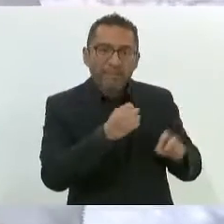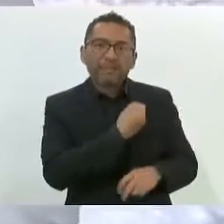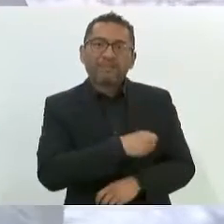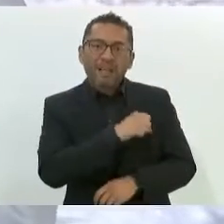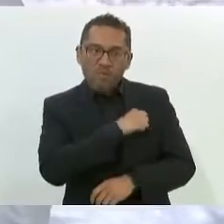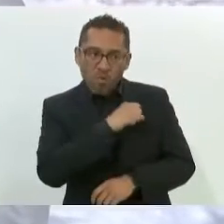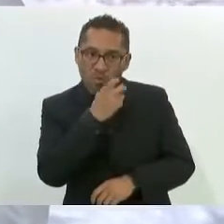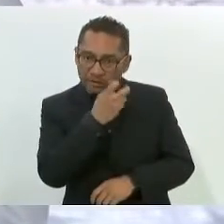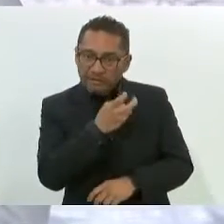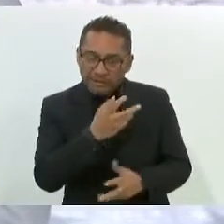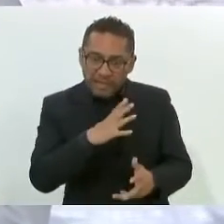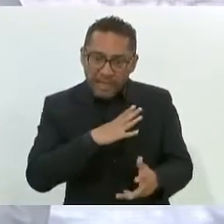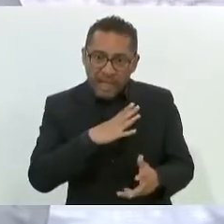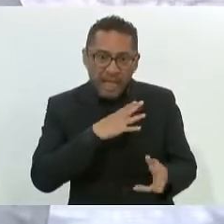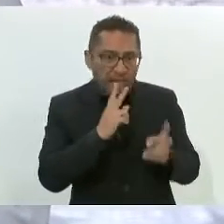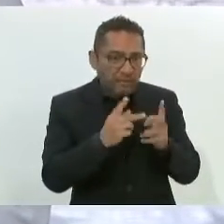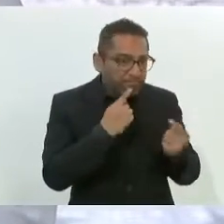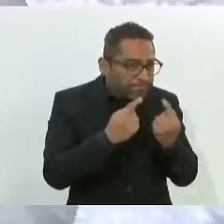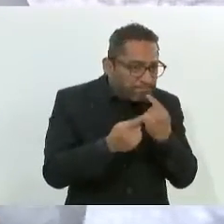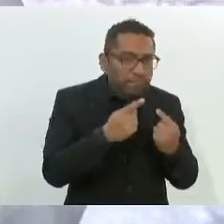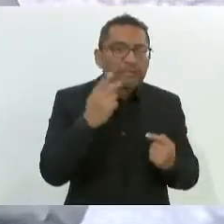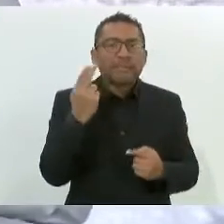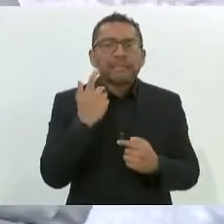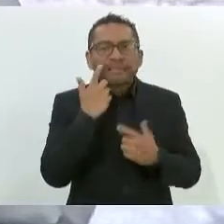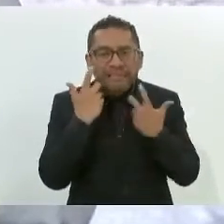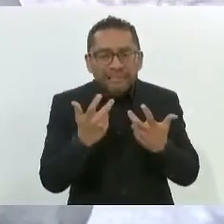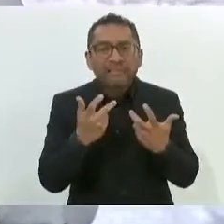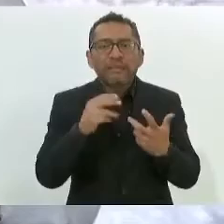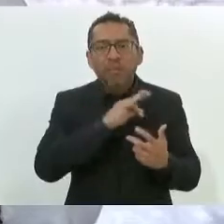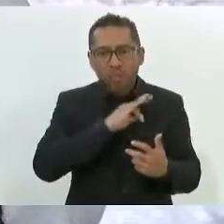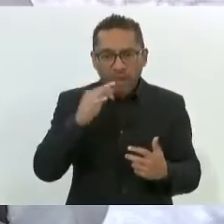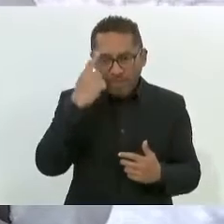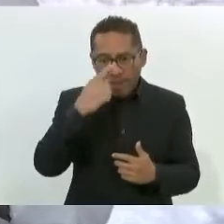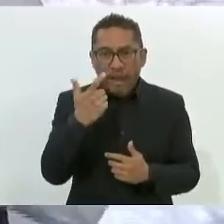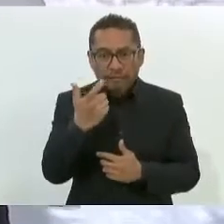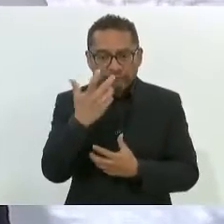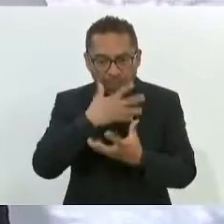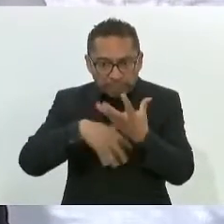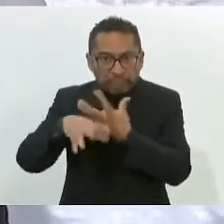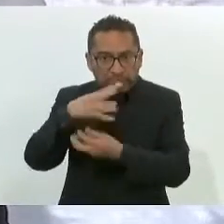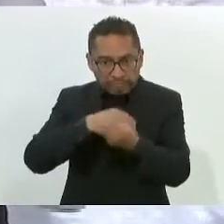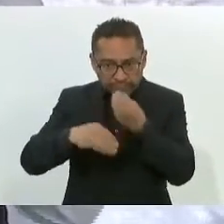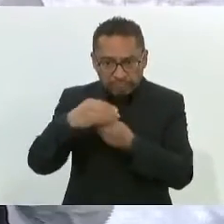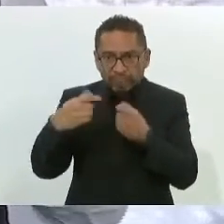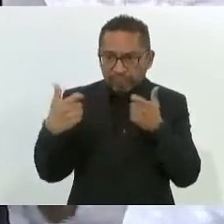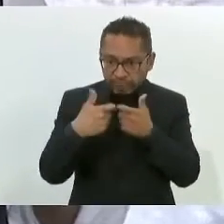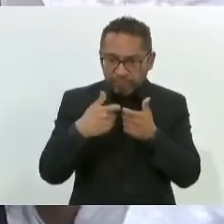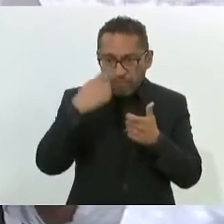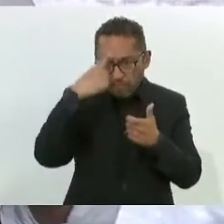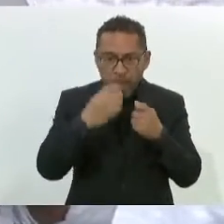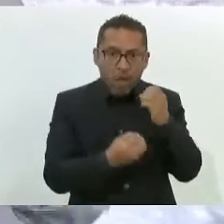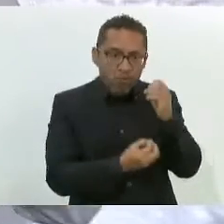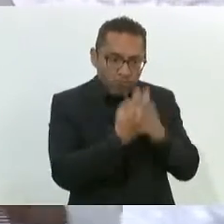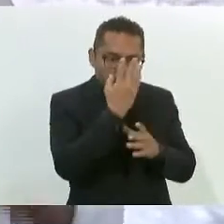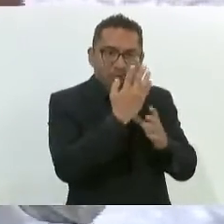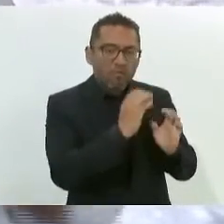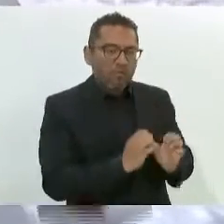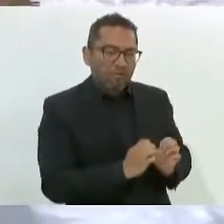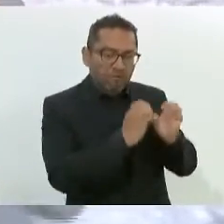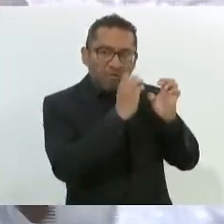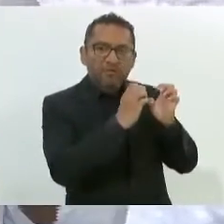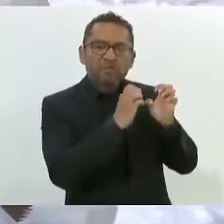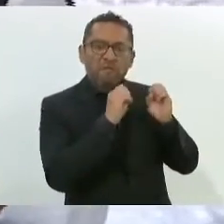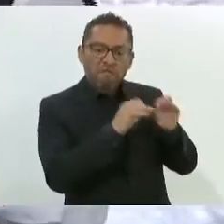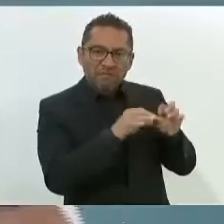armado el plan, es que podamos invertirle para tener más centros de atención y tratamiento a las adicciones,